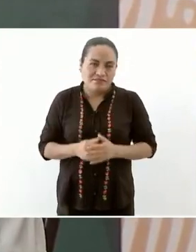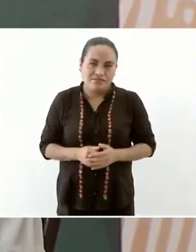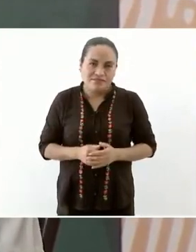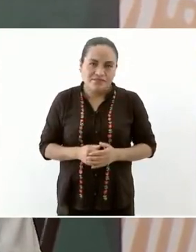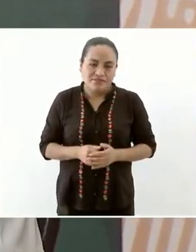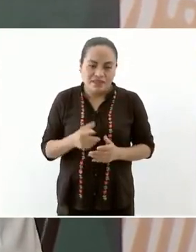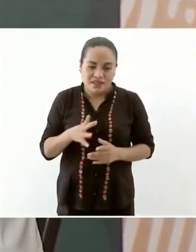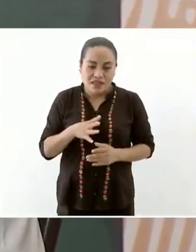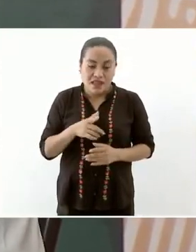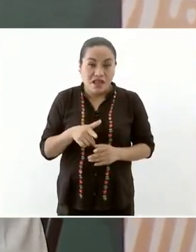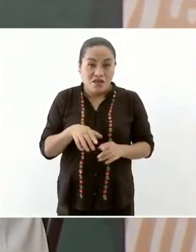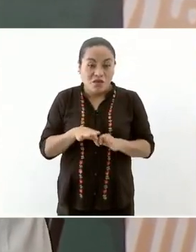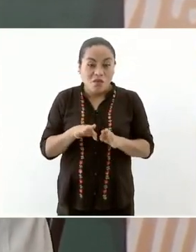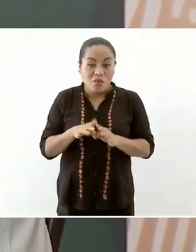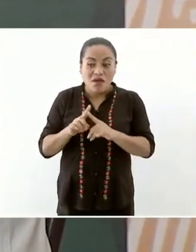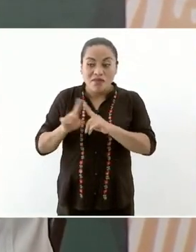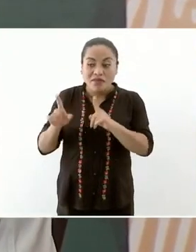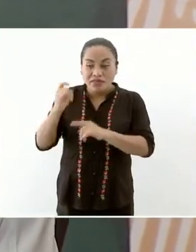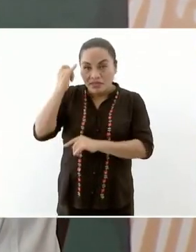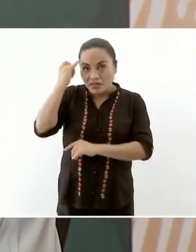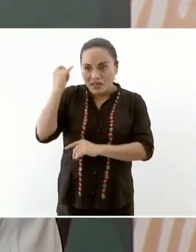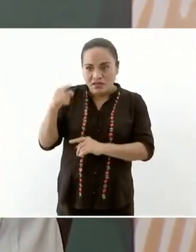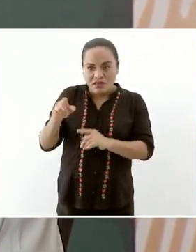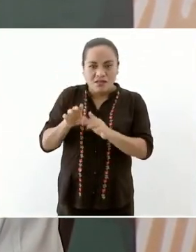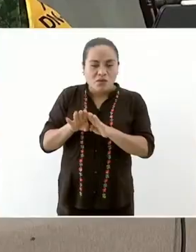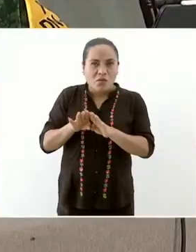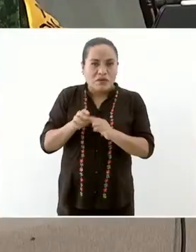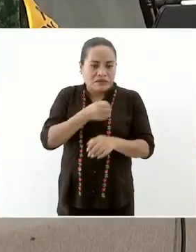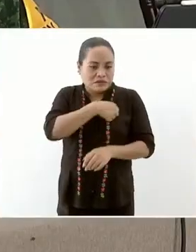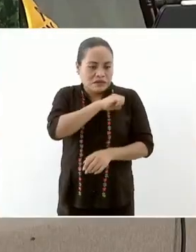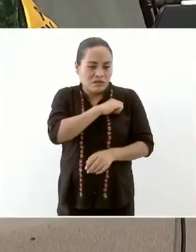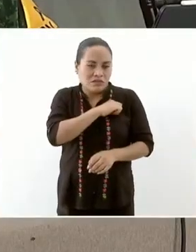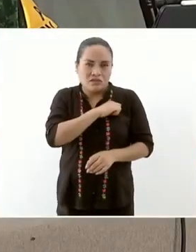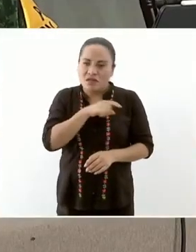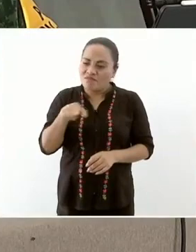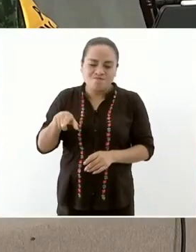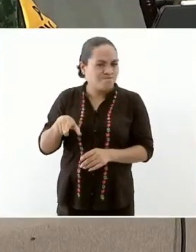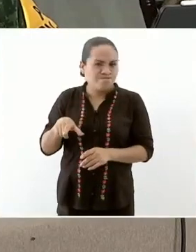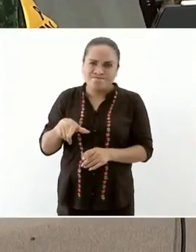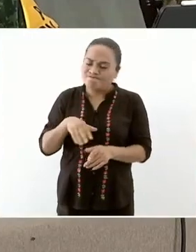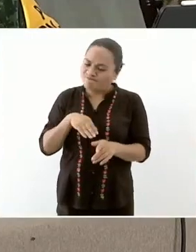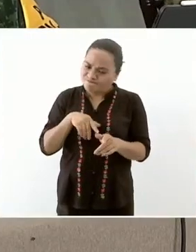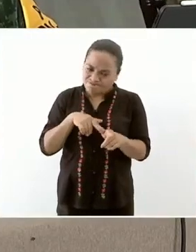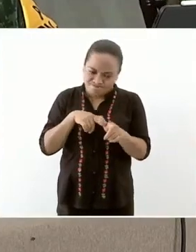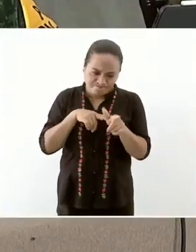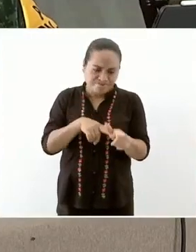es el que se mantuvo que no se